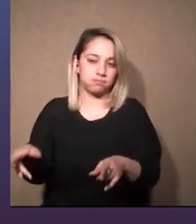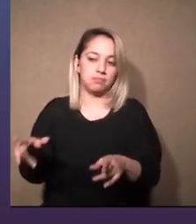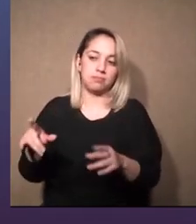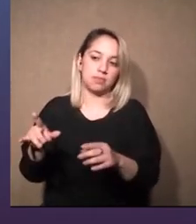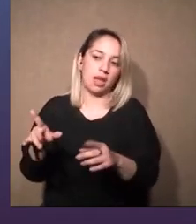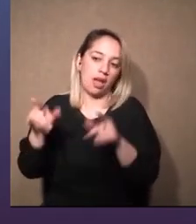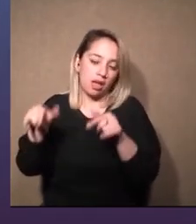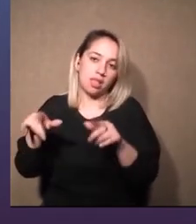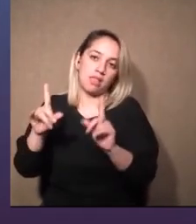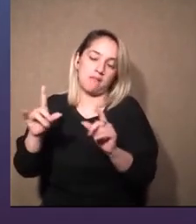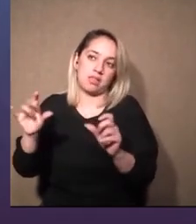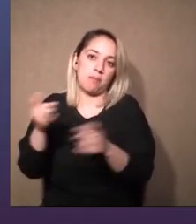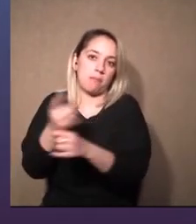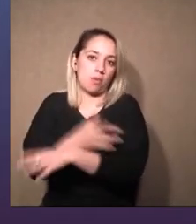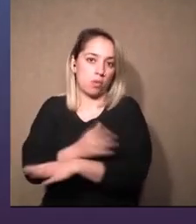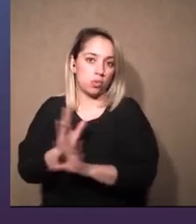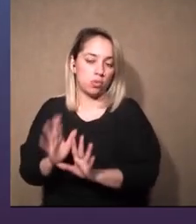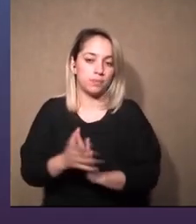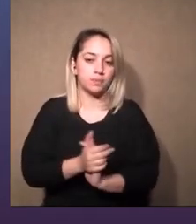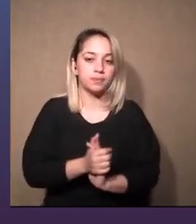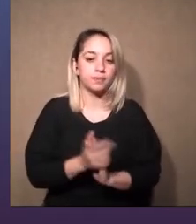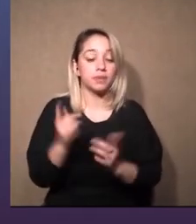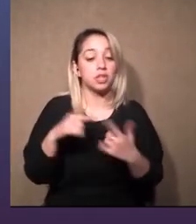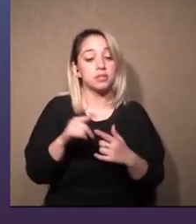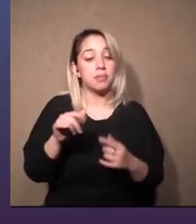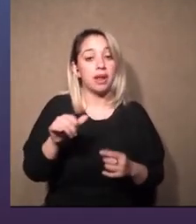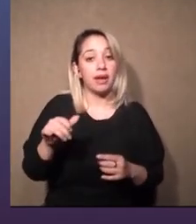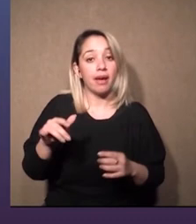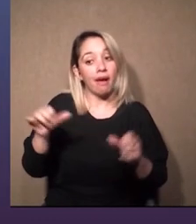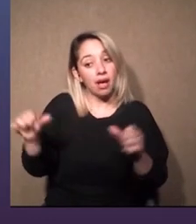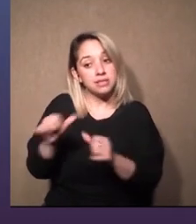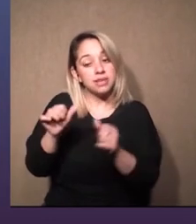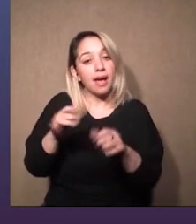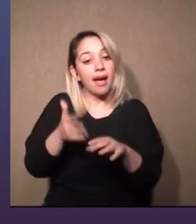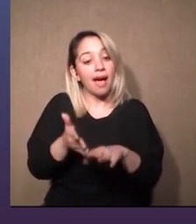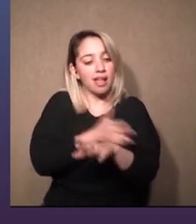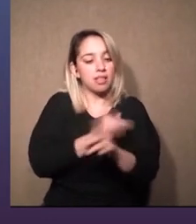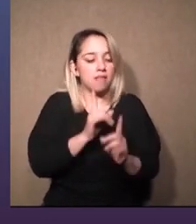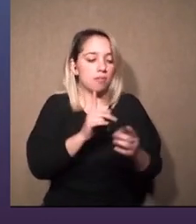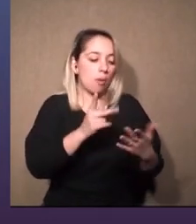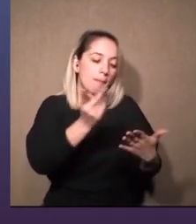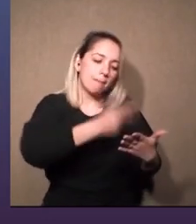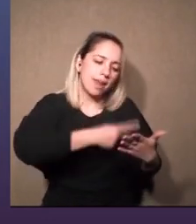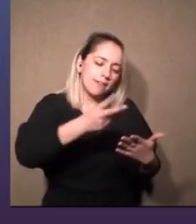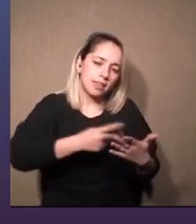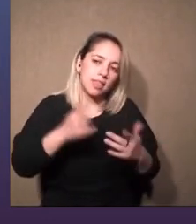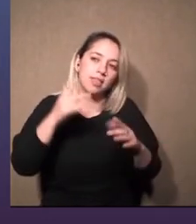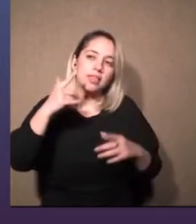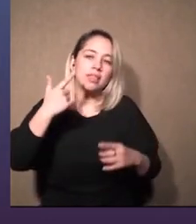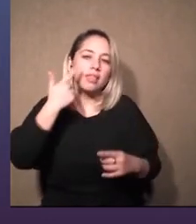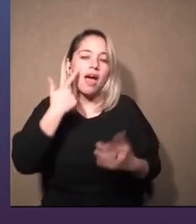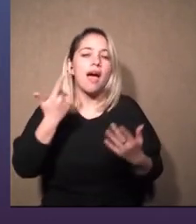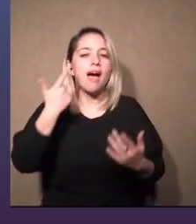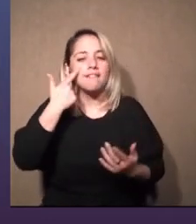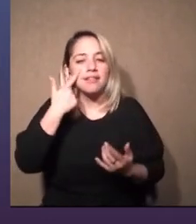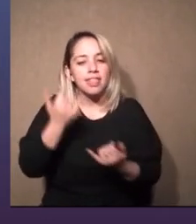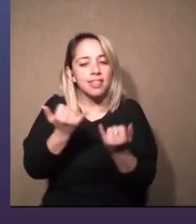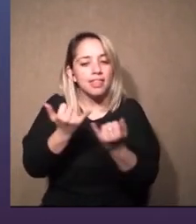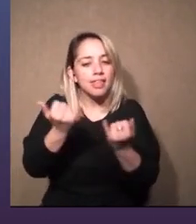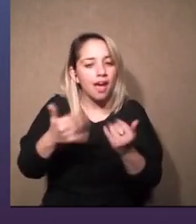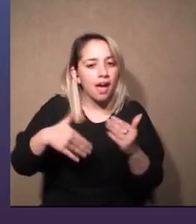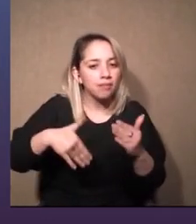para lograr eso lo que se hace es una planificación de acuerdo a la cantidad de días que tenemos y a la gente